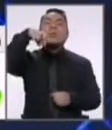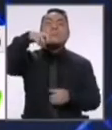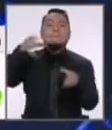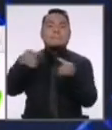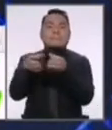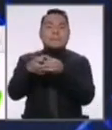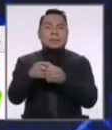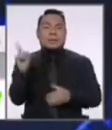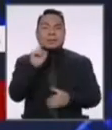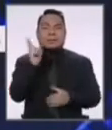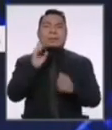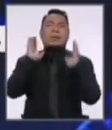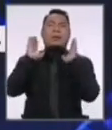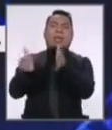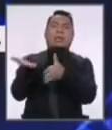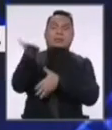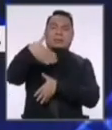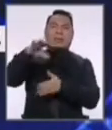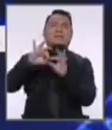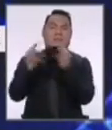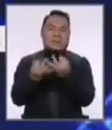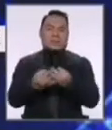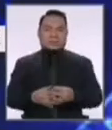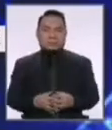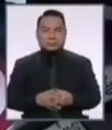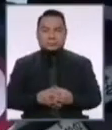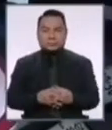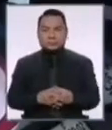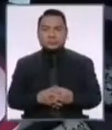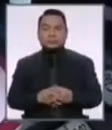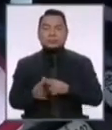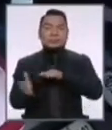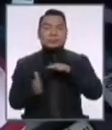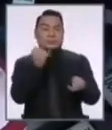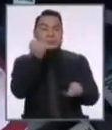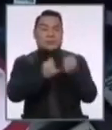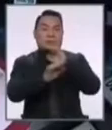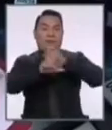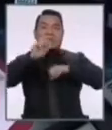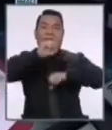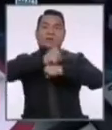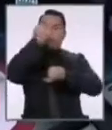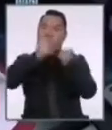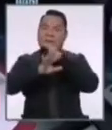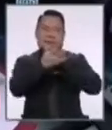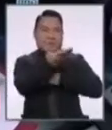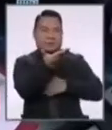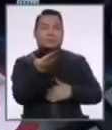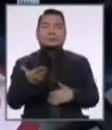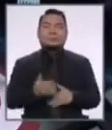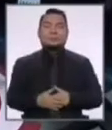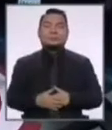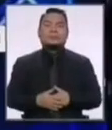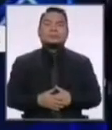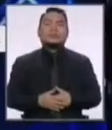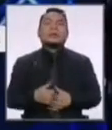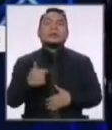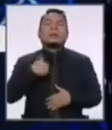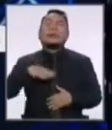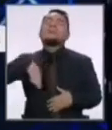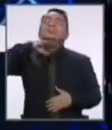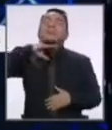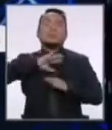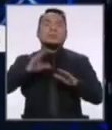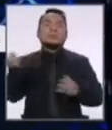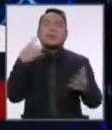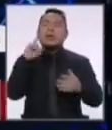el Perú no vamos a dejar en el abandono a las familias. Vamos con el cierre de 30 segundos candidato George Forsyth. Estoy harto de